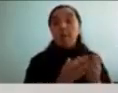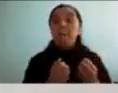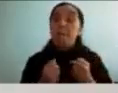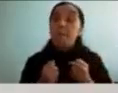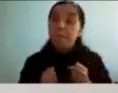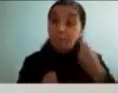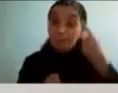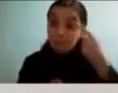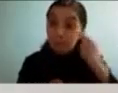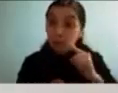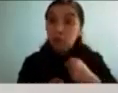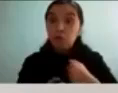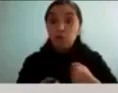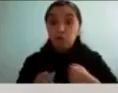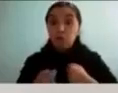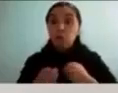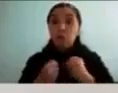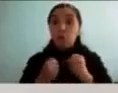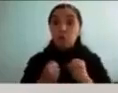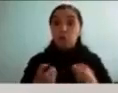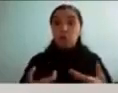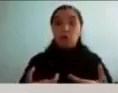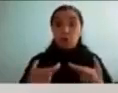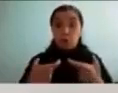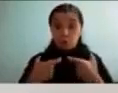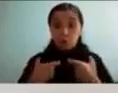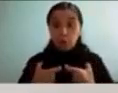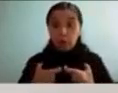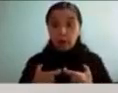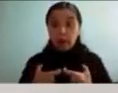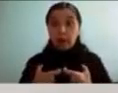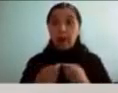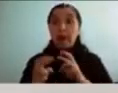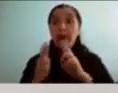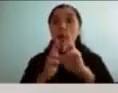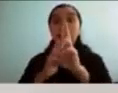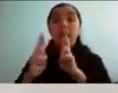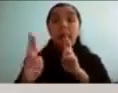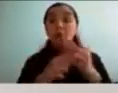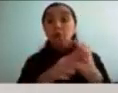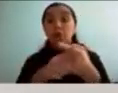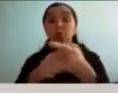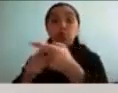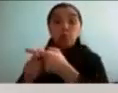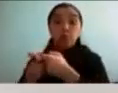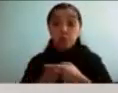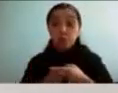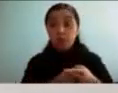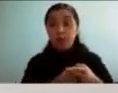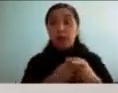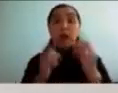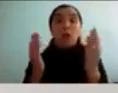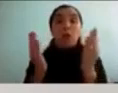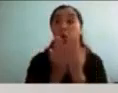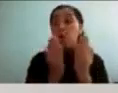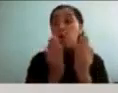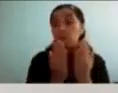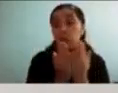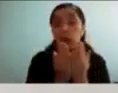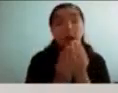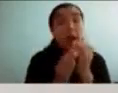de que eso no me genere un problema en las relaciones sociales en el rendimiento académico en el rendimiento laboral